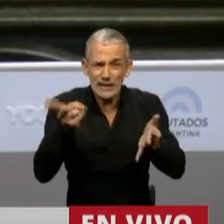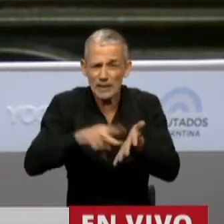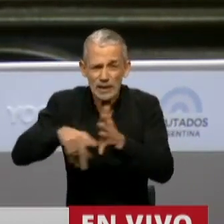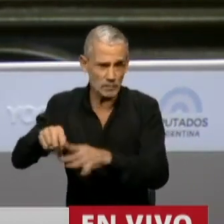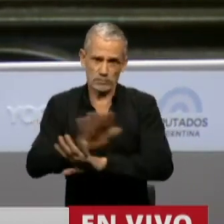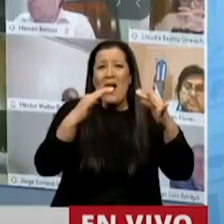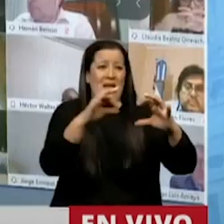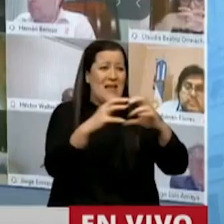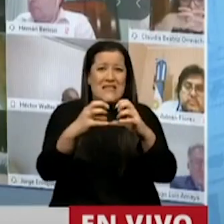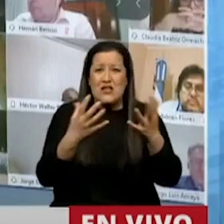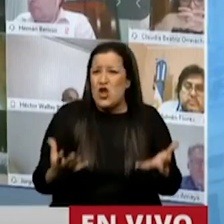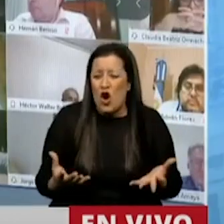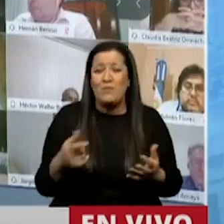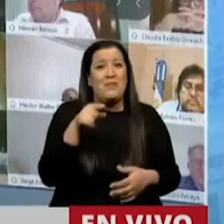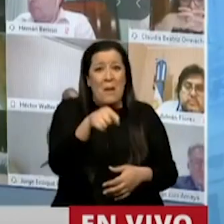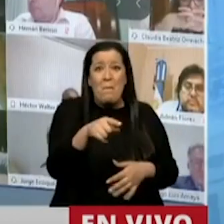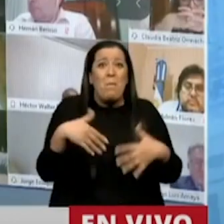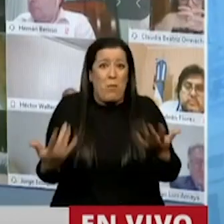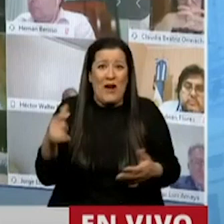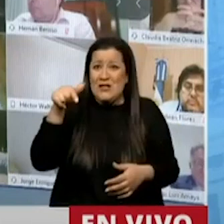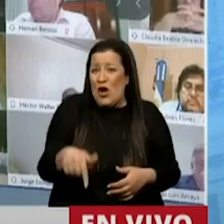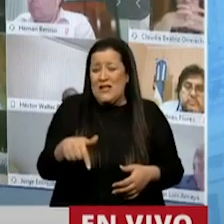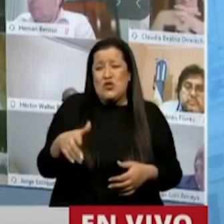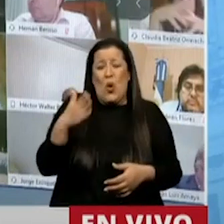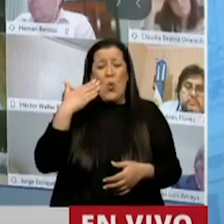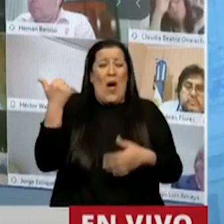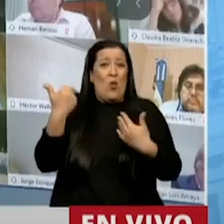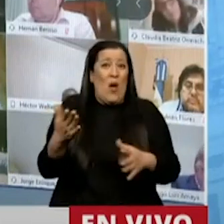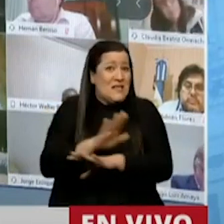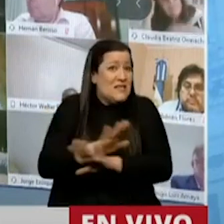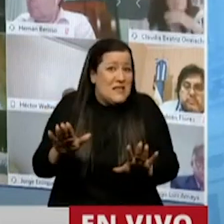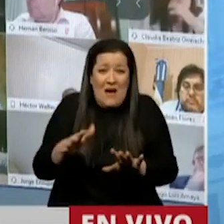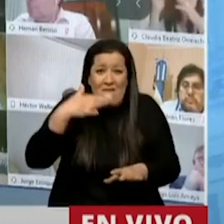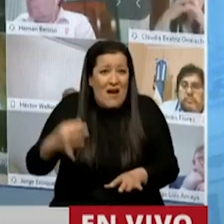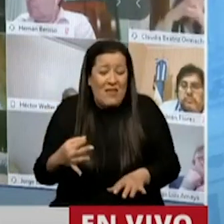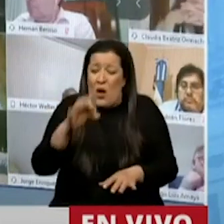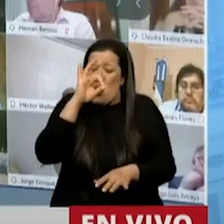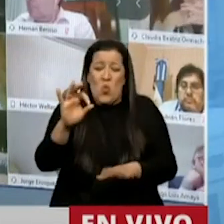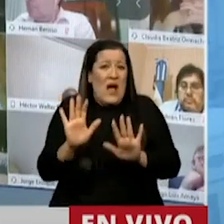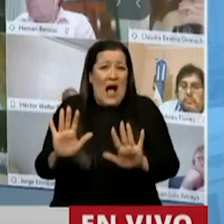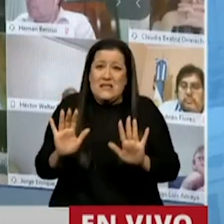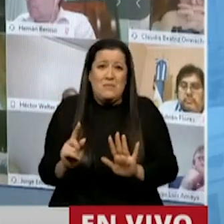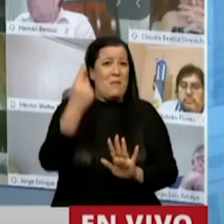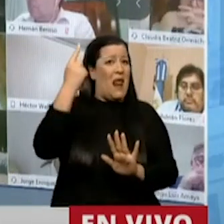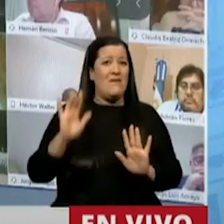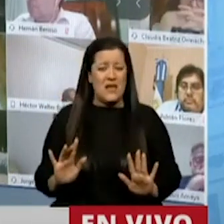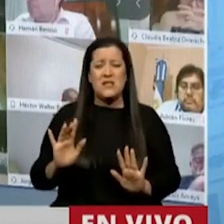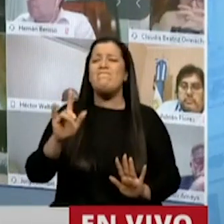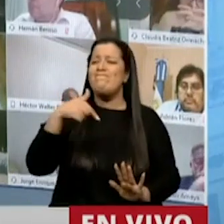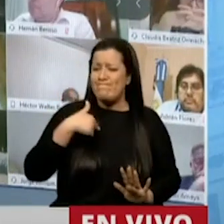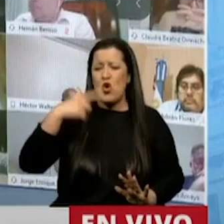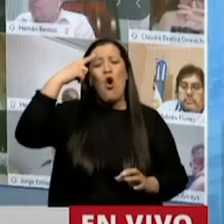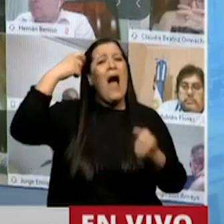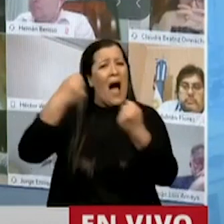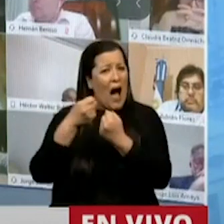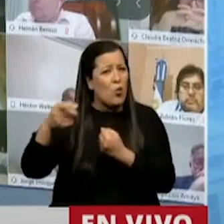repetirse en este cuerpo. Es el escándalo más bochornoso que nos ha tocado vivir y coincido con las apreciaciones